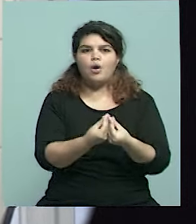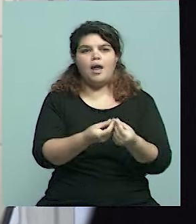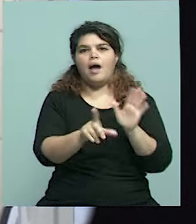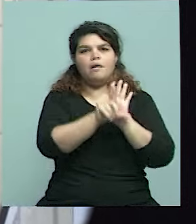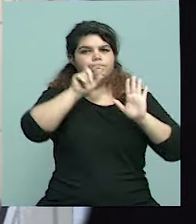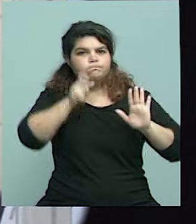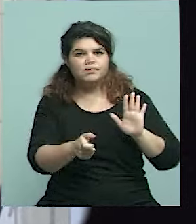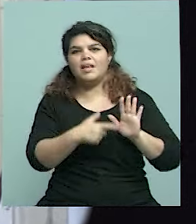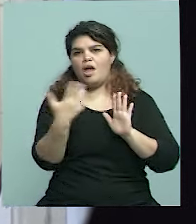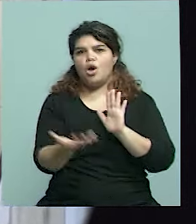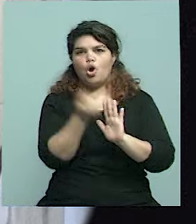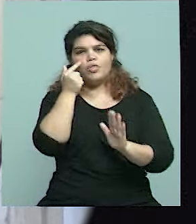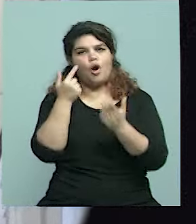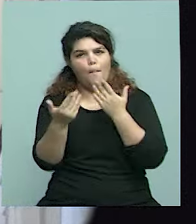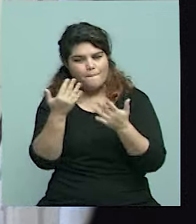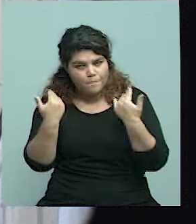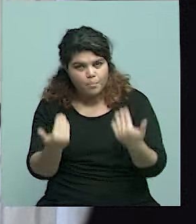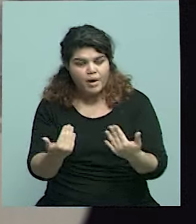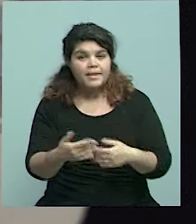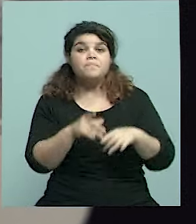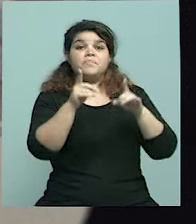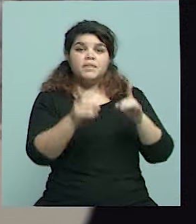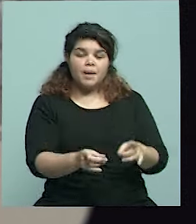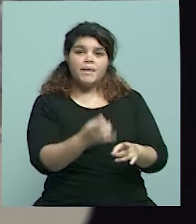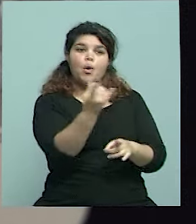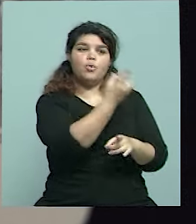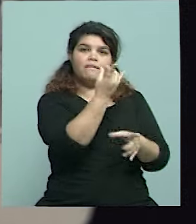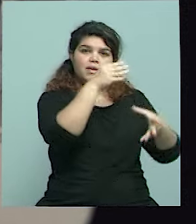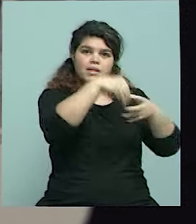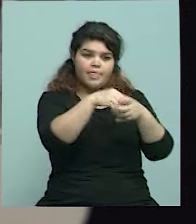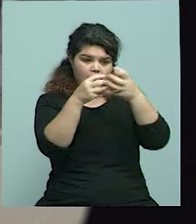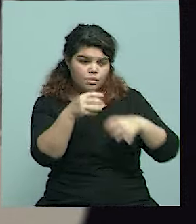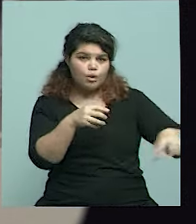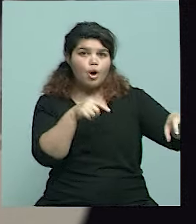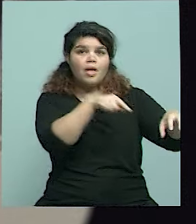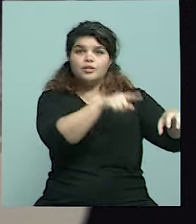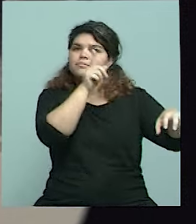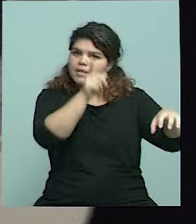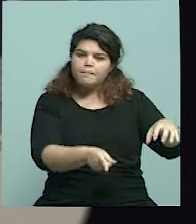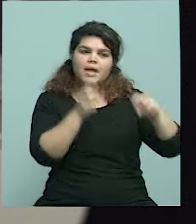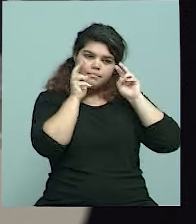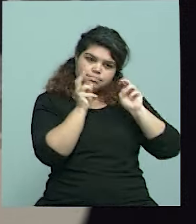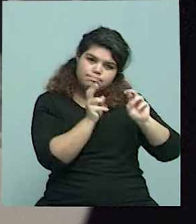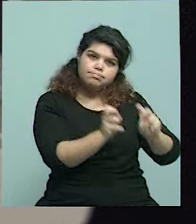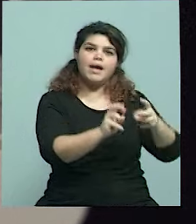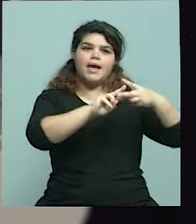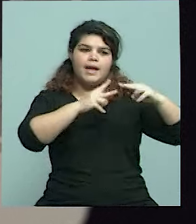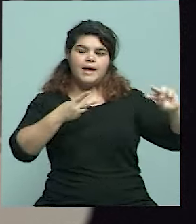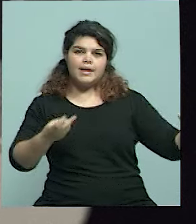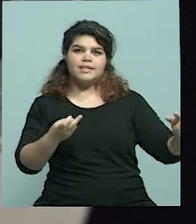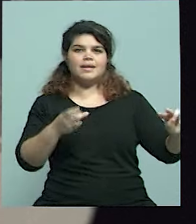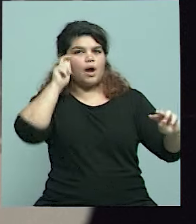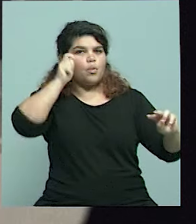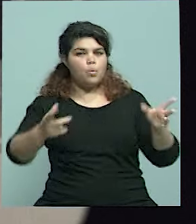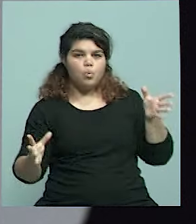tenemos un nuevo equipo que nos permite seguir analizando estudios de genética forense,